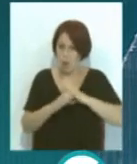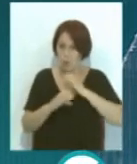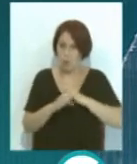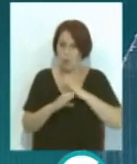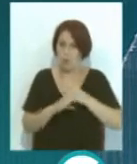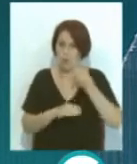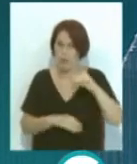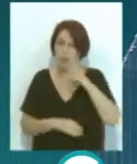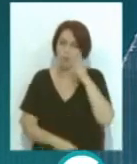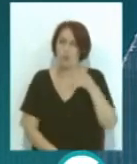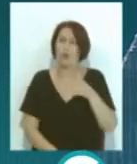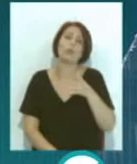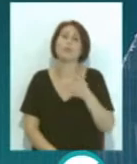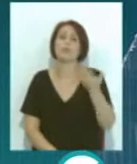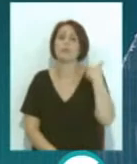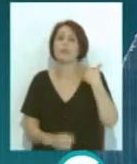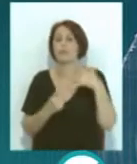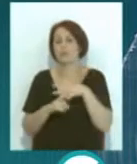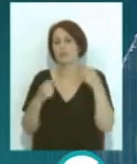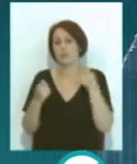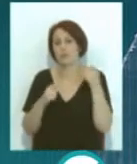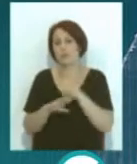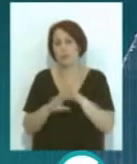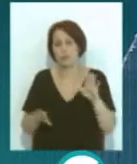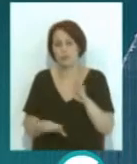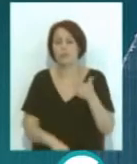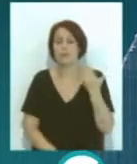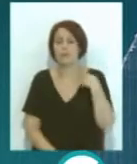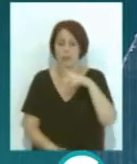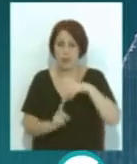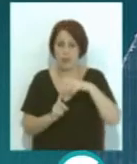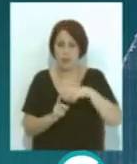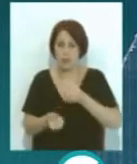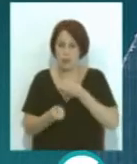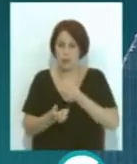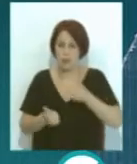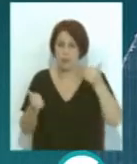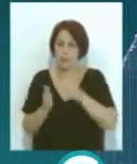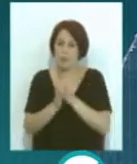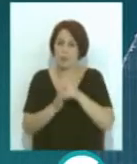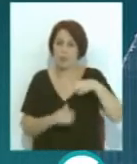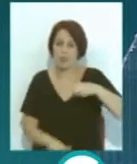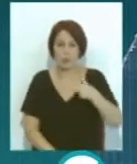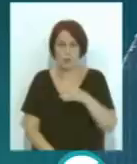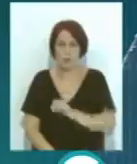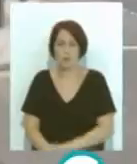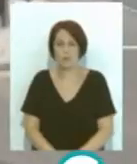tras la finalización del estado de alarma en el anterior mes de mayo. Ampliado de esta información, el compañero Nacho Lima.